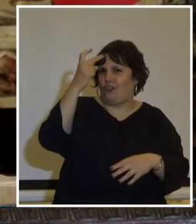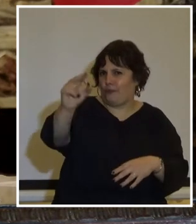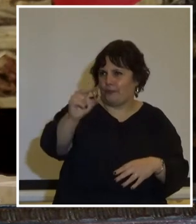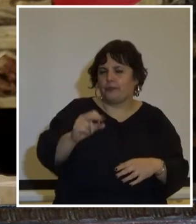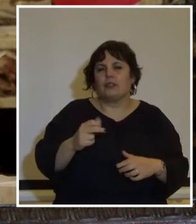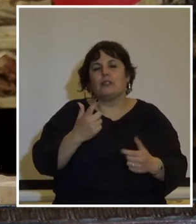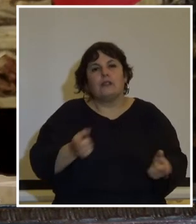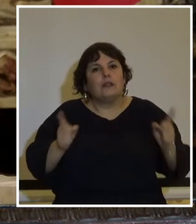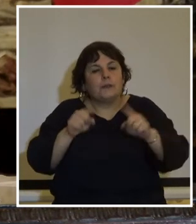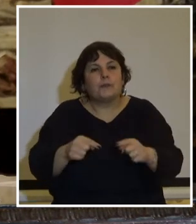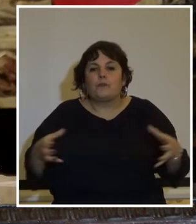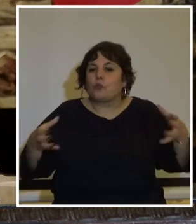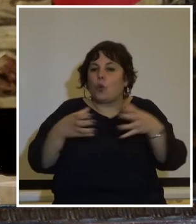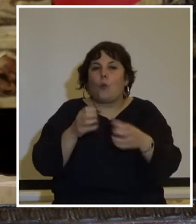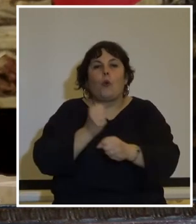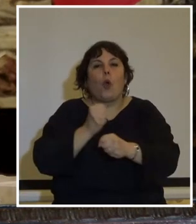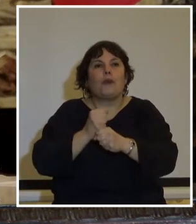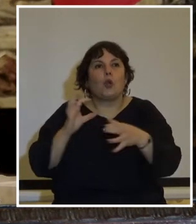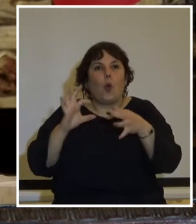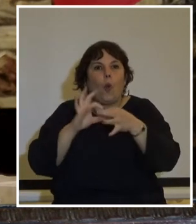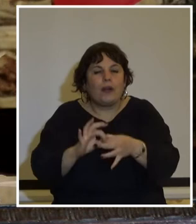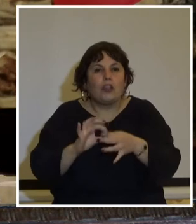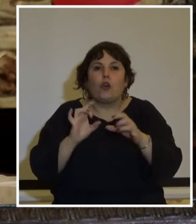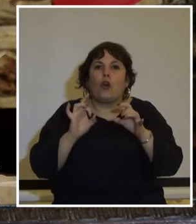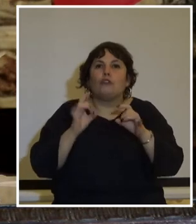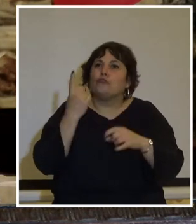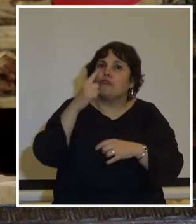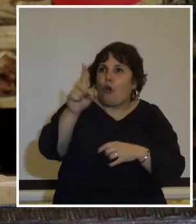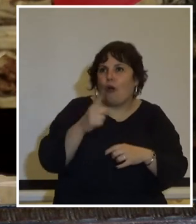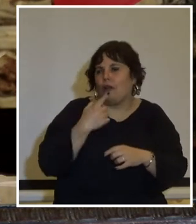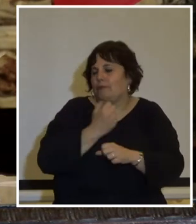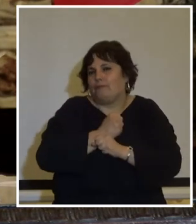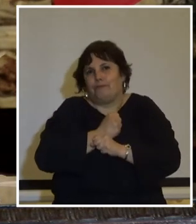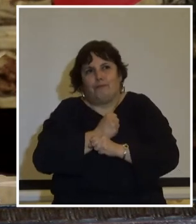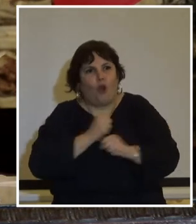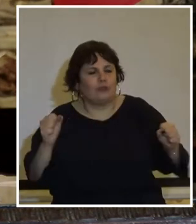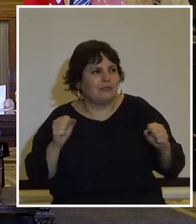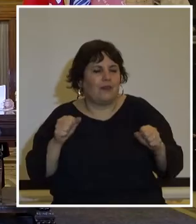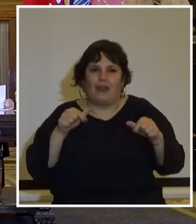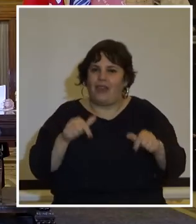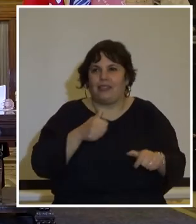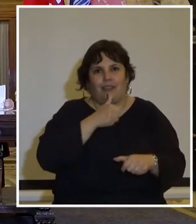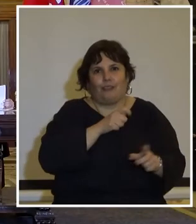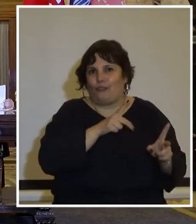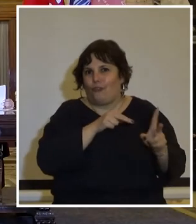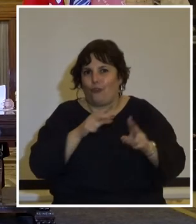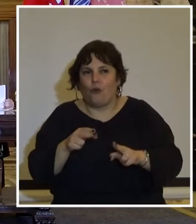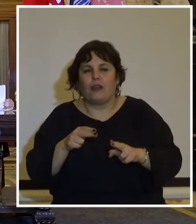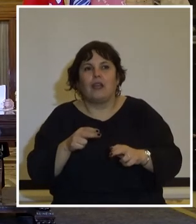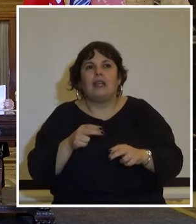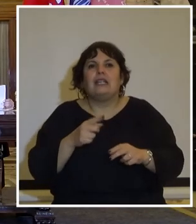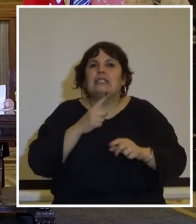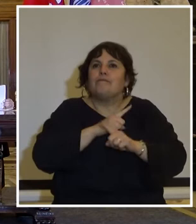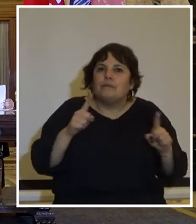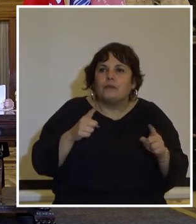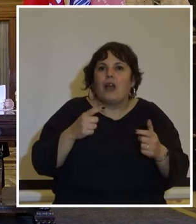reiteramos que un movimiento obrero unido solo no hubiera podido llevar adelante este capítulo de nuestra historia si no hubiera sabido